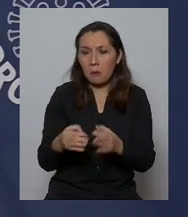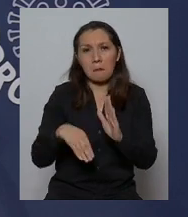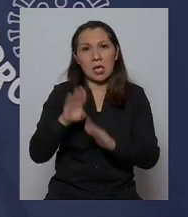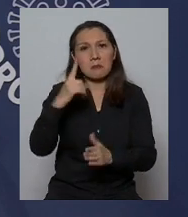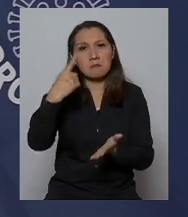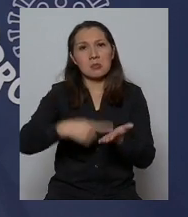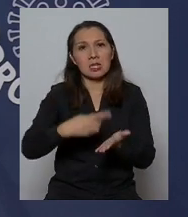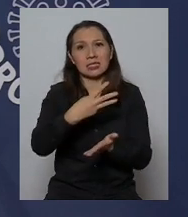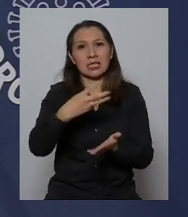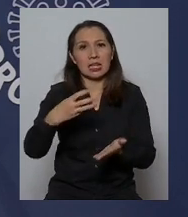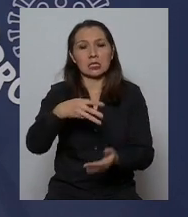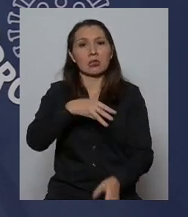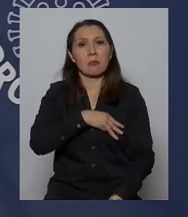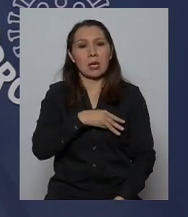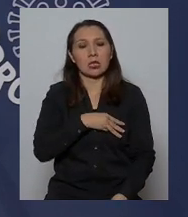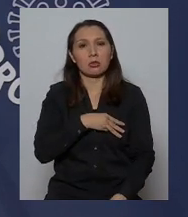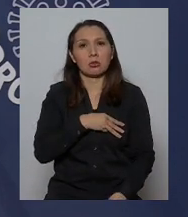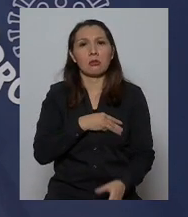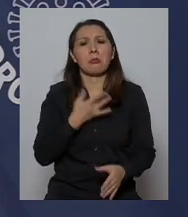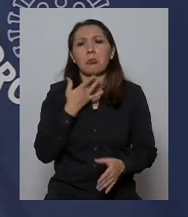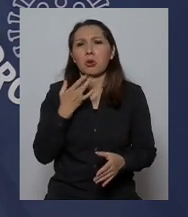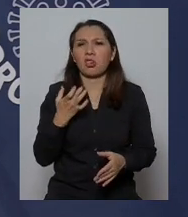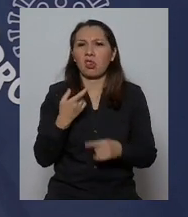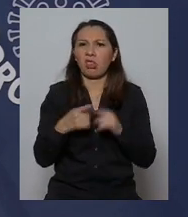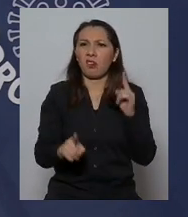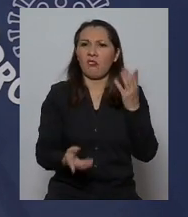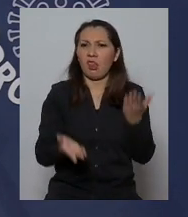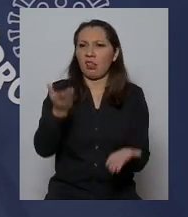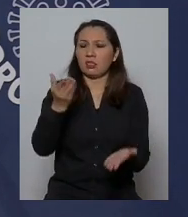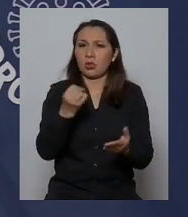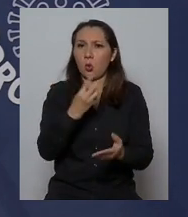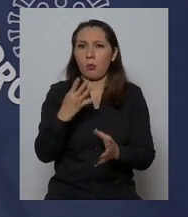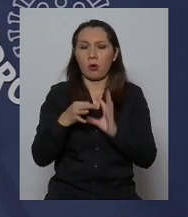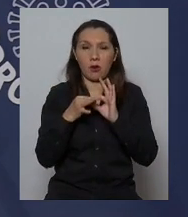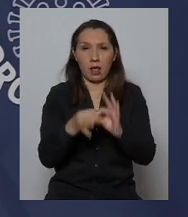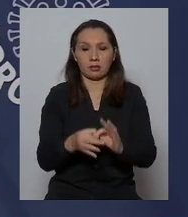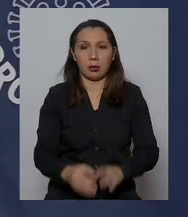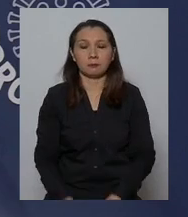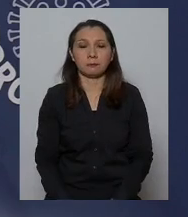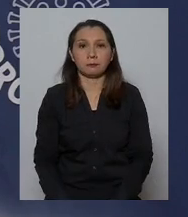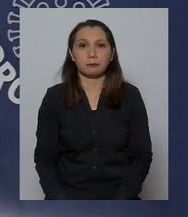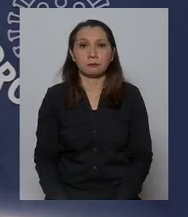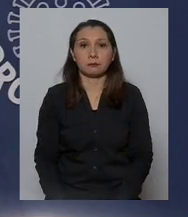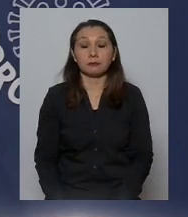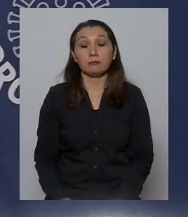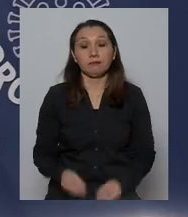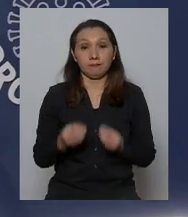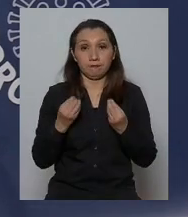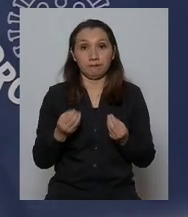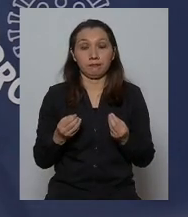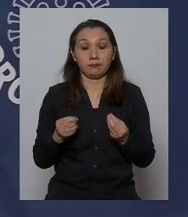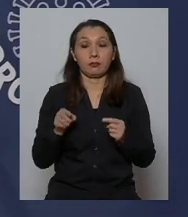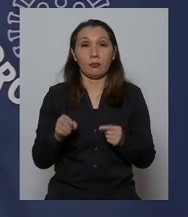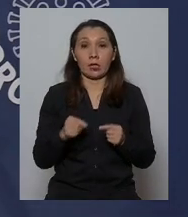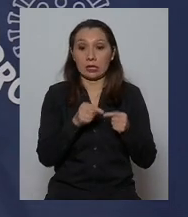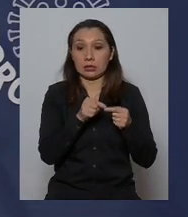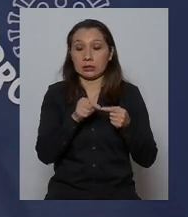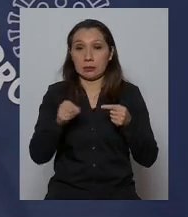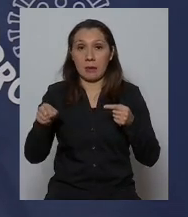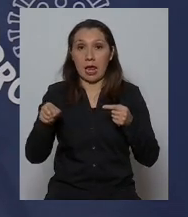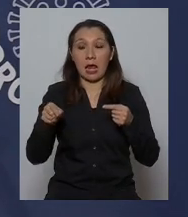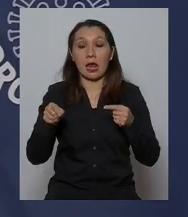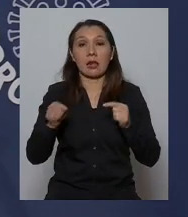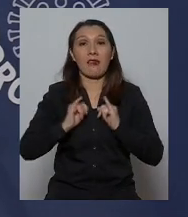más de 1300 casos en la región metropolitana ¿por qué se produce esa diferencia? Gracias Bueno, con respecto a la semana